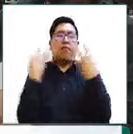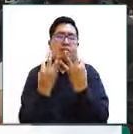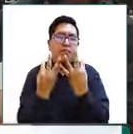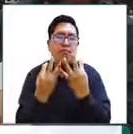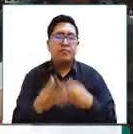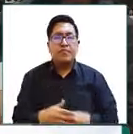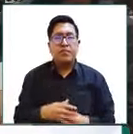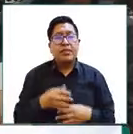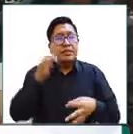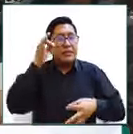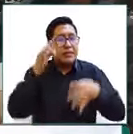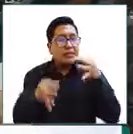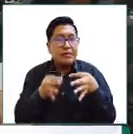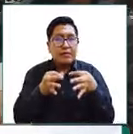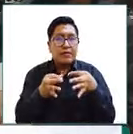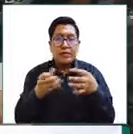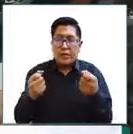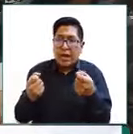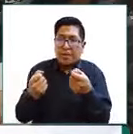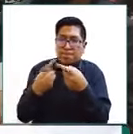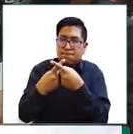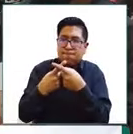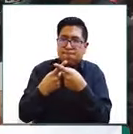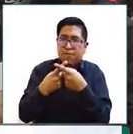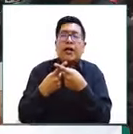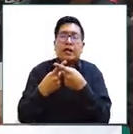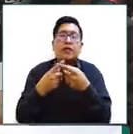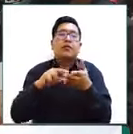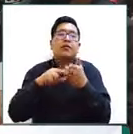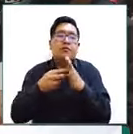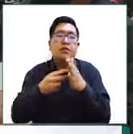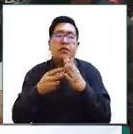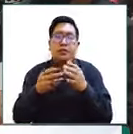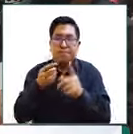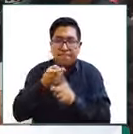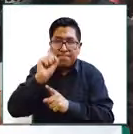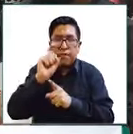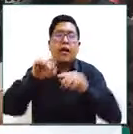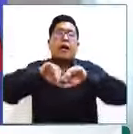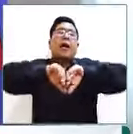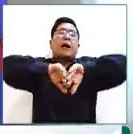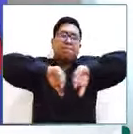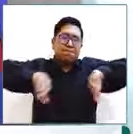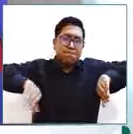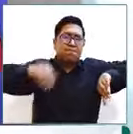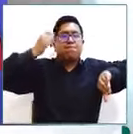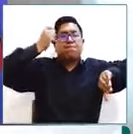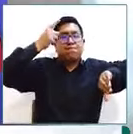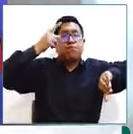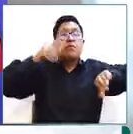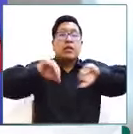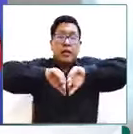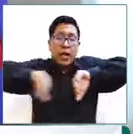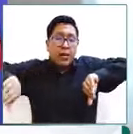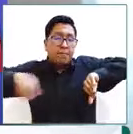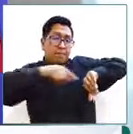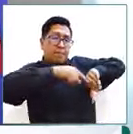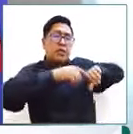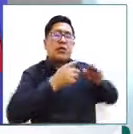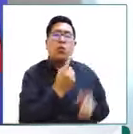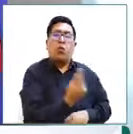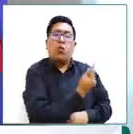salvo que sea contrario a su interés superior, ¿no? Pero en caso de que sean alejados, tampoco se puede